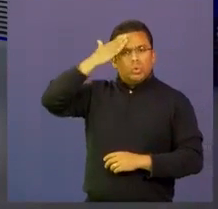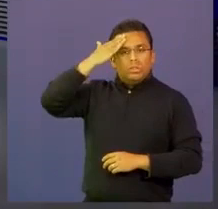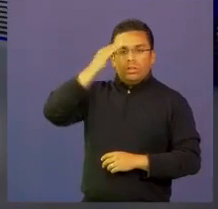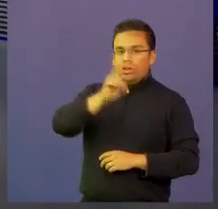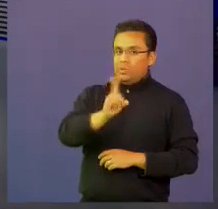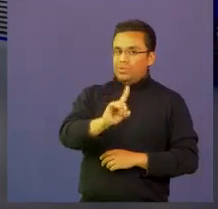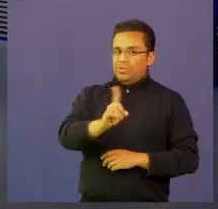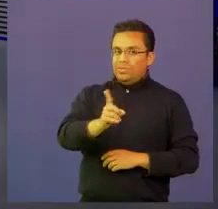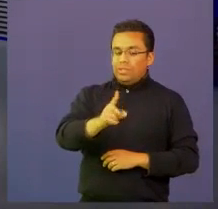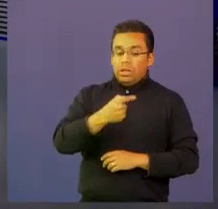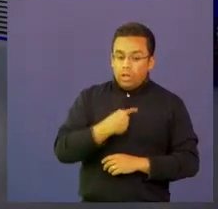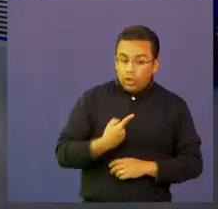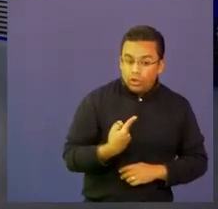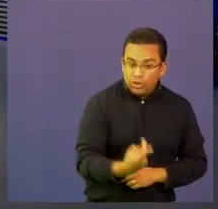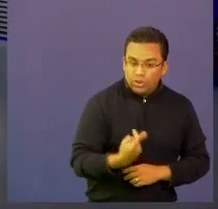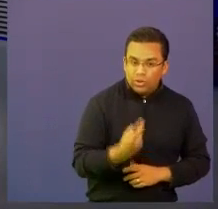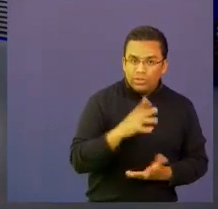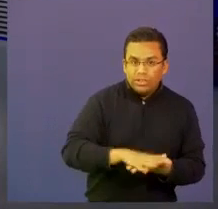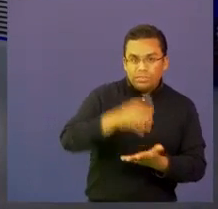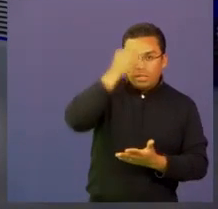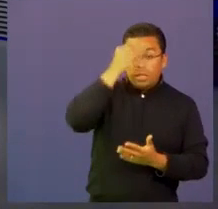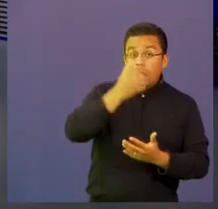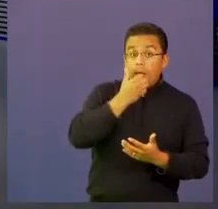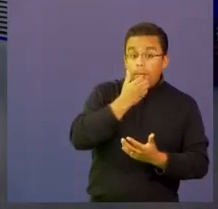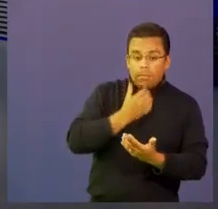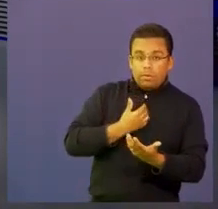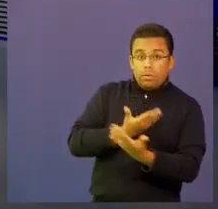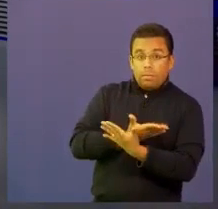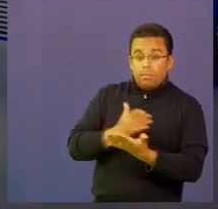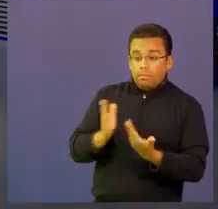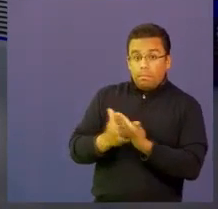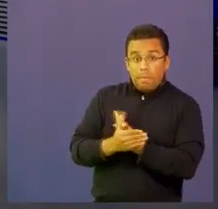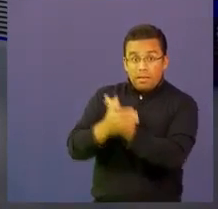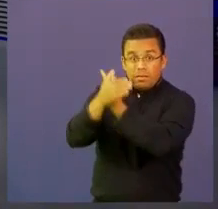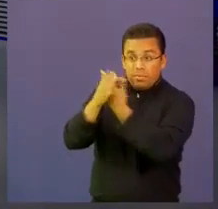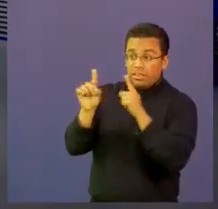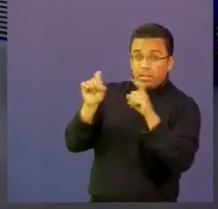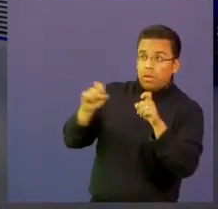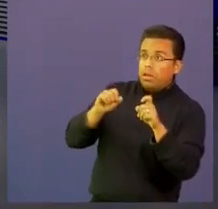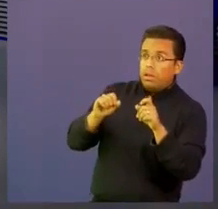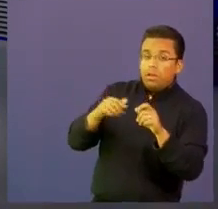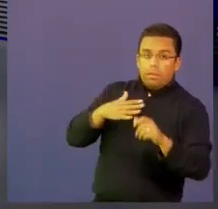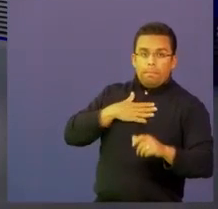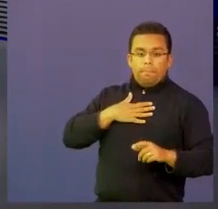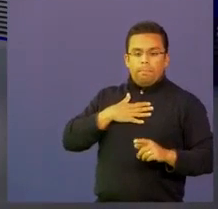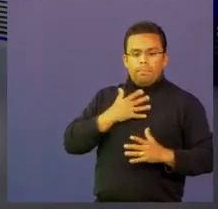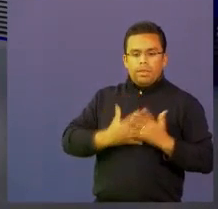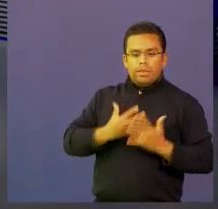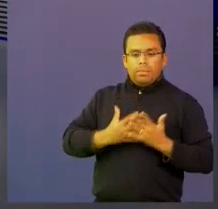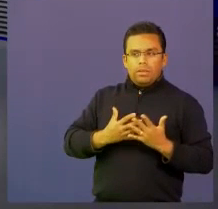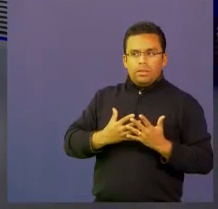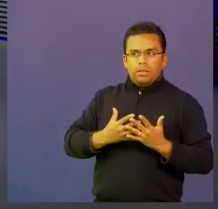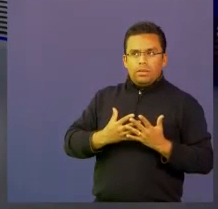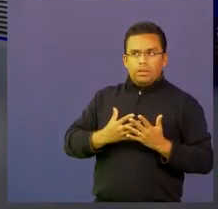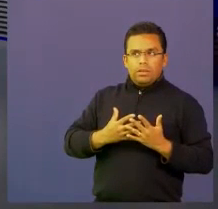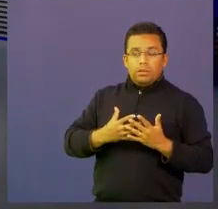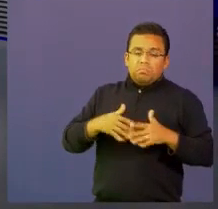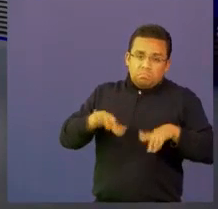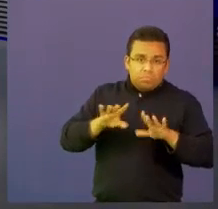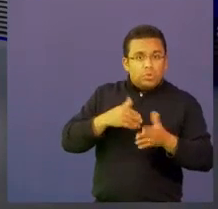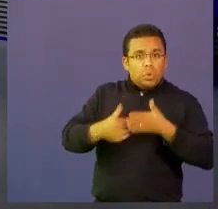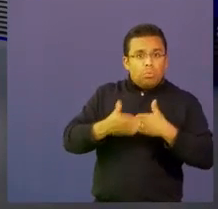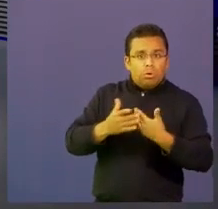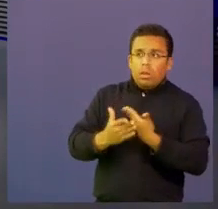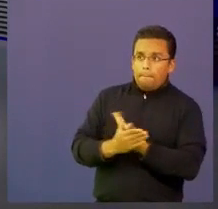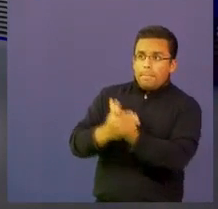sino yo aprendo contigo. Si queremos investigar sobre mariposas, pero yo soy profesor de matemáticas, pues aprendo también de mariposas. Entonces, poder estar